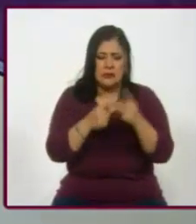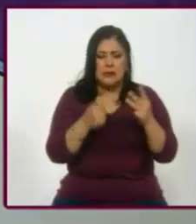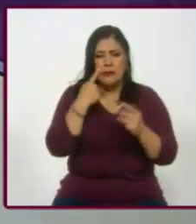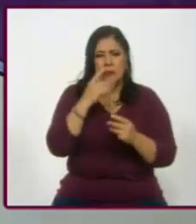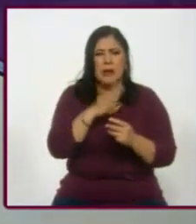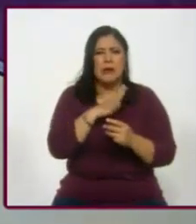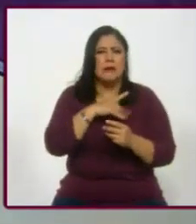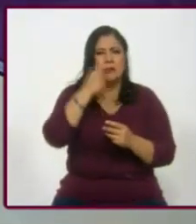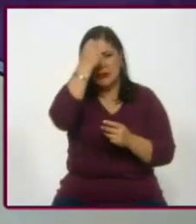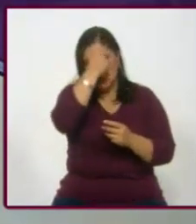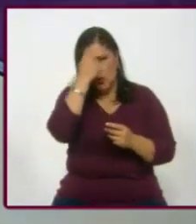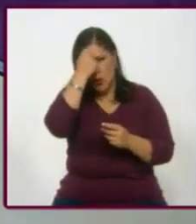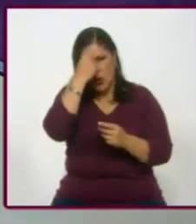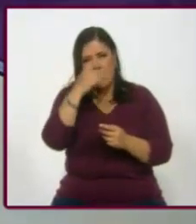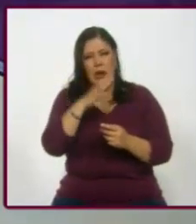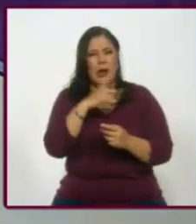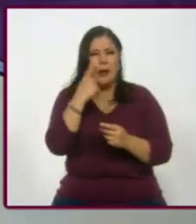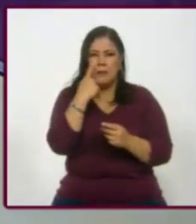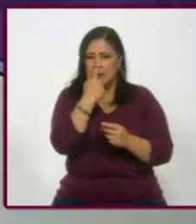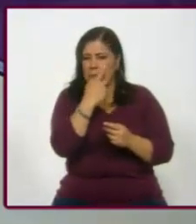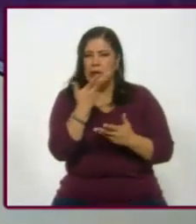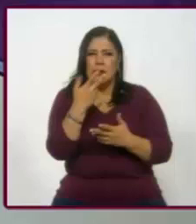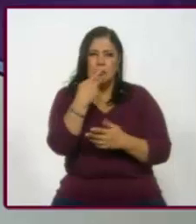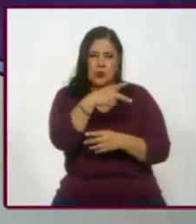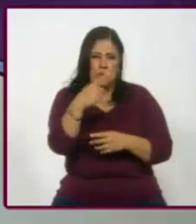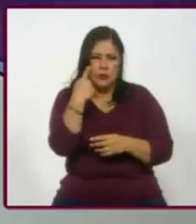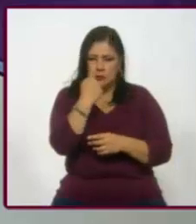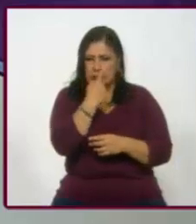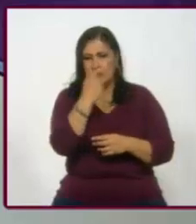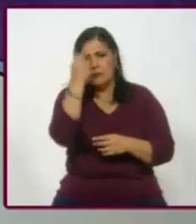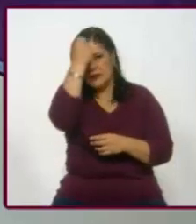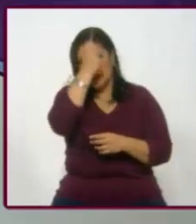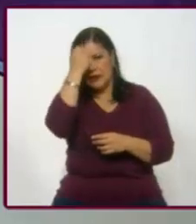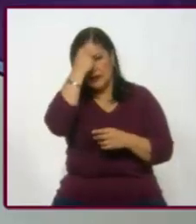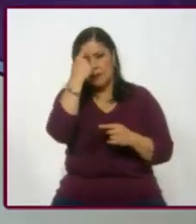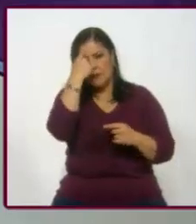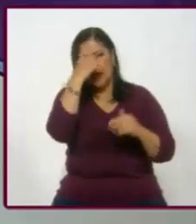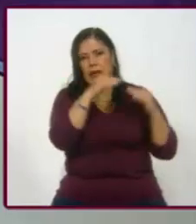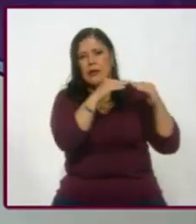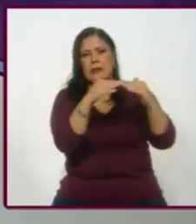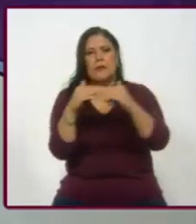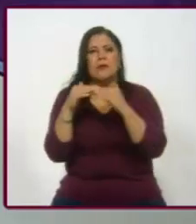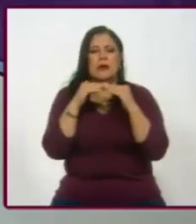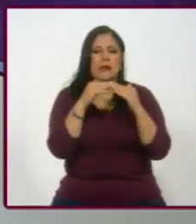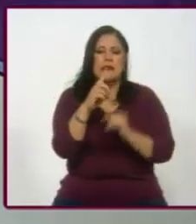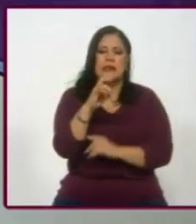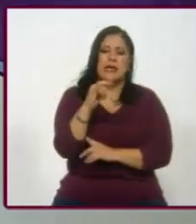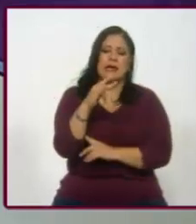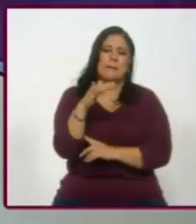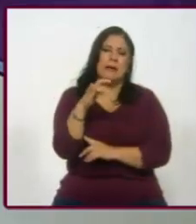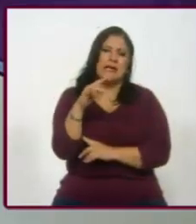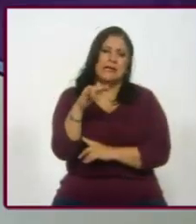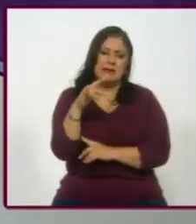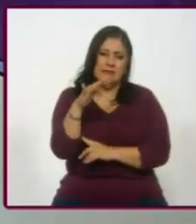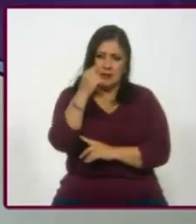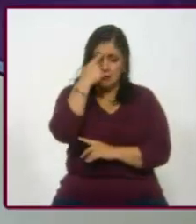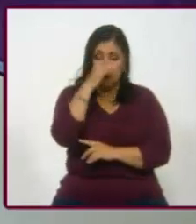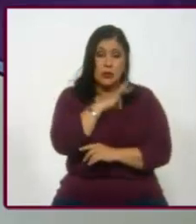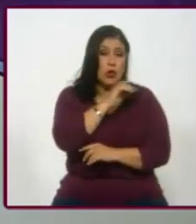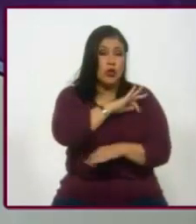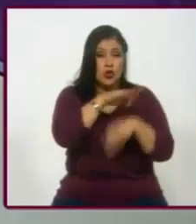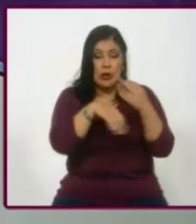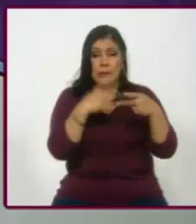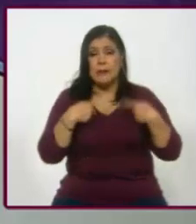teóricas, ¿no? Hay toda una teoría de la democracia deliberativa, que dice que todos los ciudadanos, tuviéramos suficiente